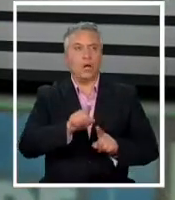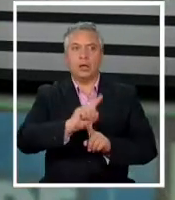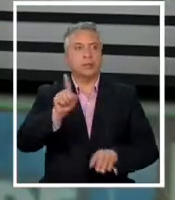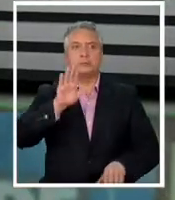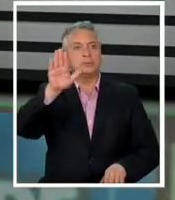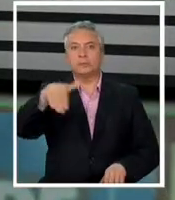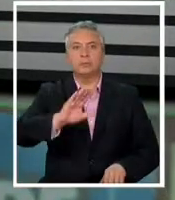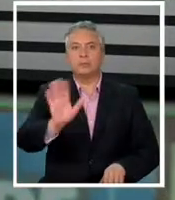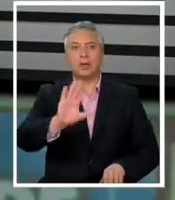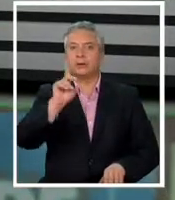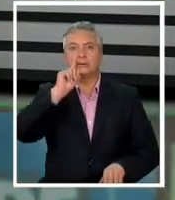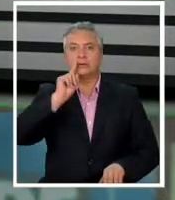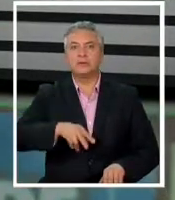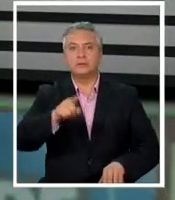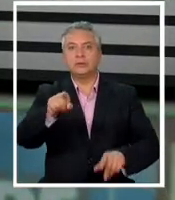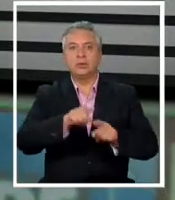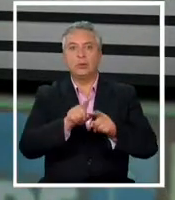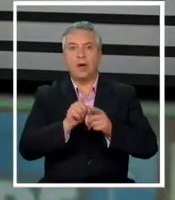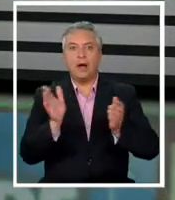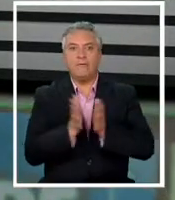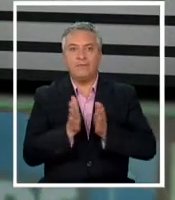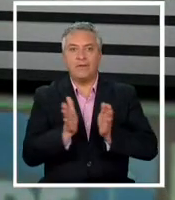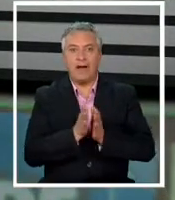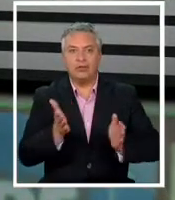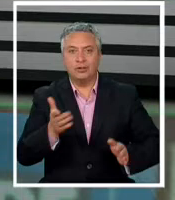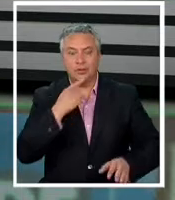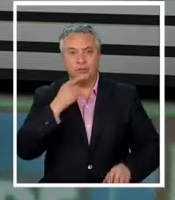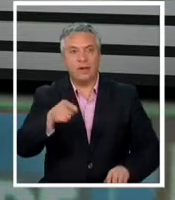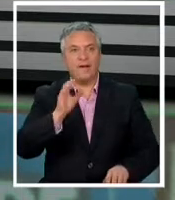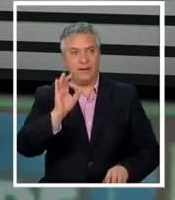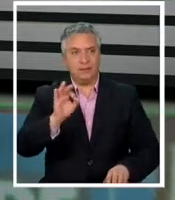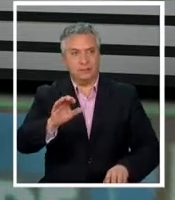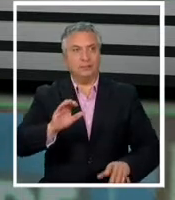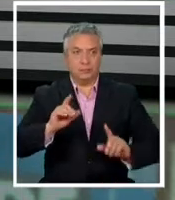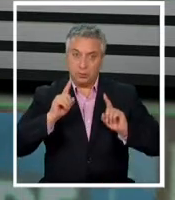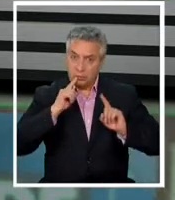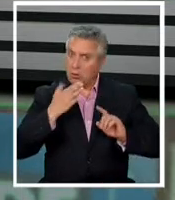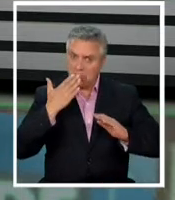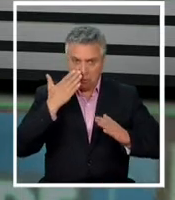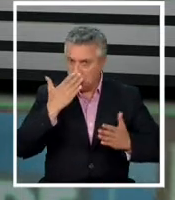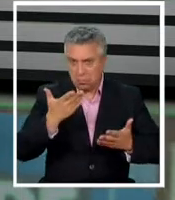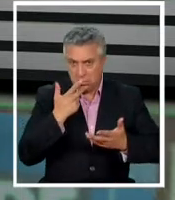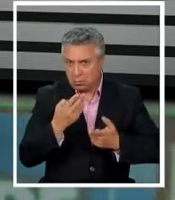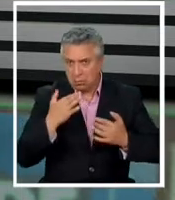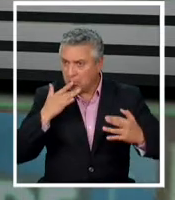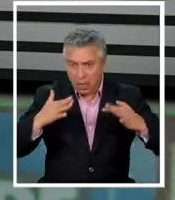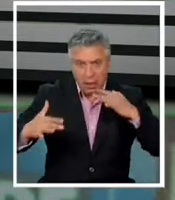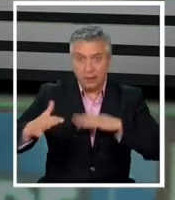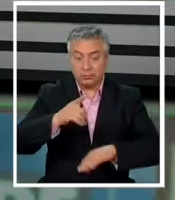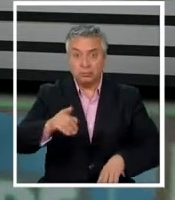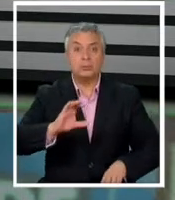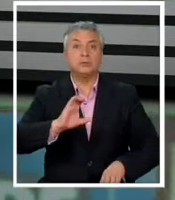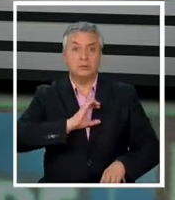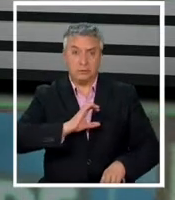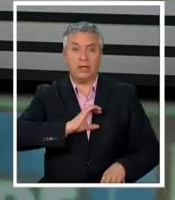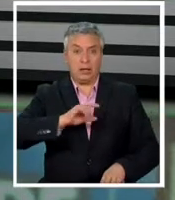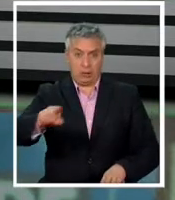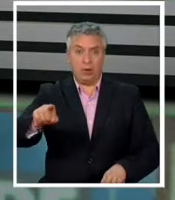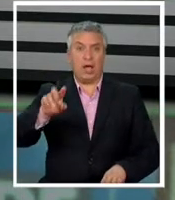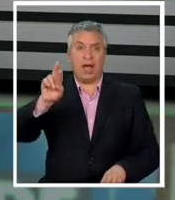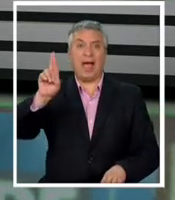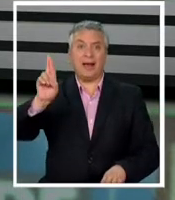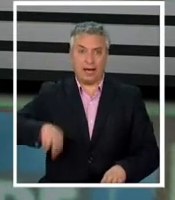convocar a Claudio Bravo el portero del Real Betis que salió a enfrentar estos rumores y claro el técnico tiene razón